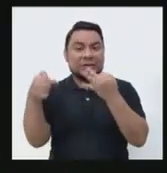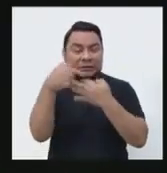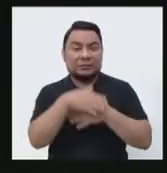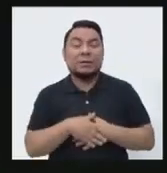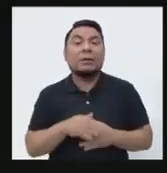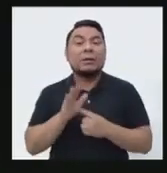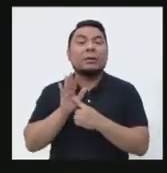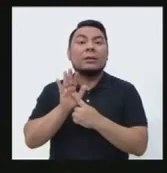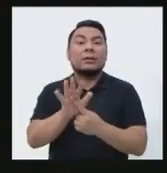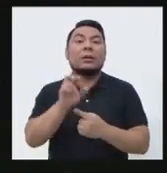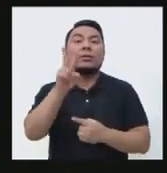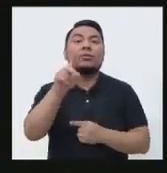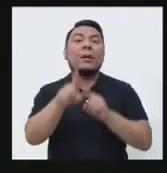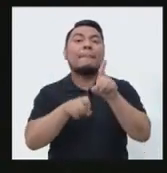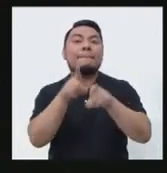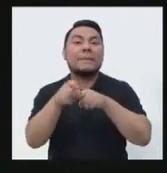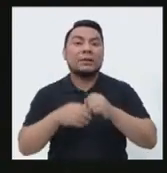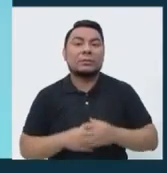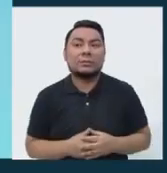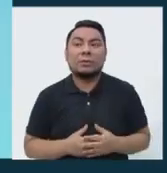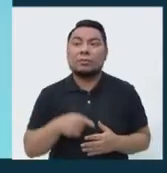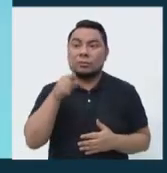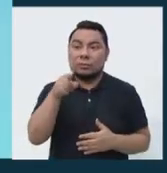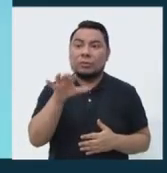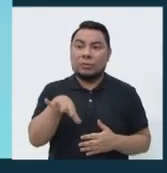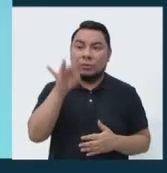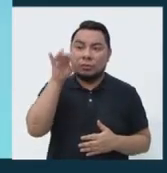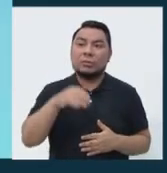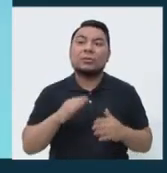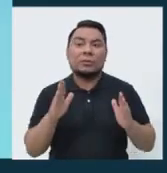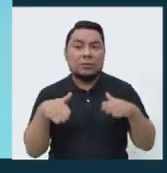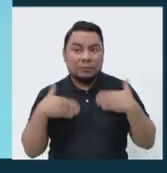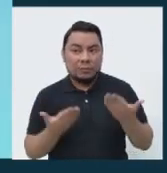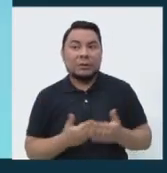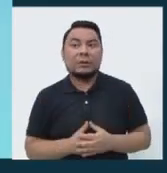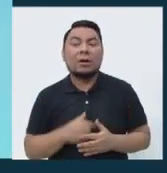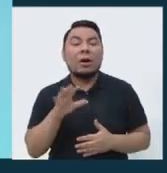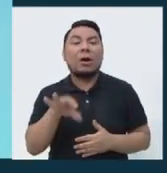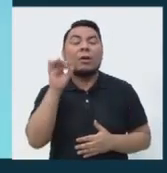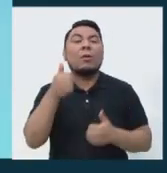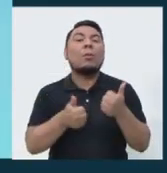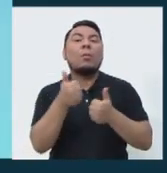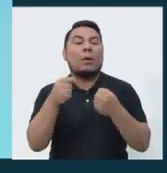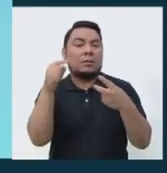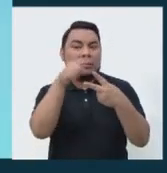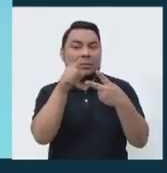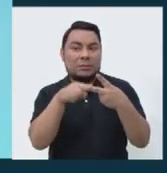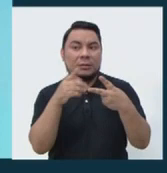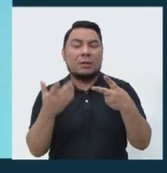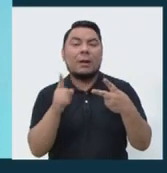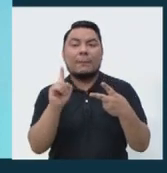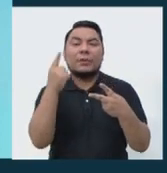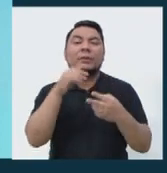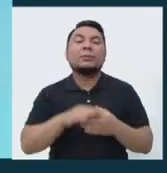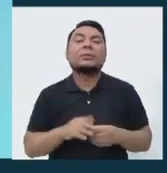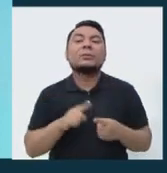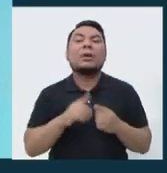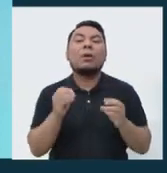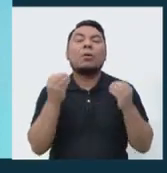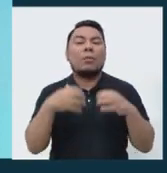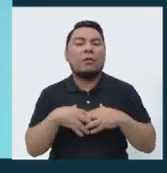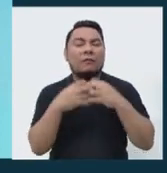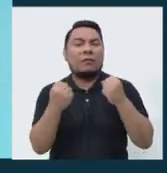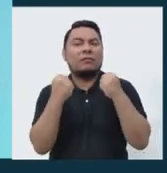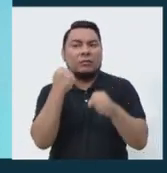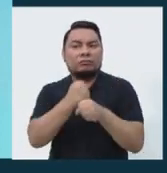aparecer dos preguntas en pantalla. Y usted va a poder escoger cuál de ellas quiere responder. Primero, ¿cómo fortalecer la